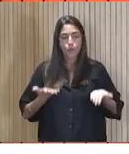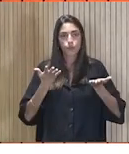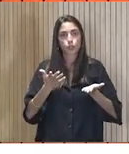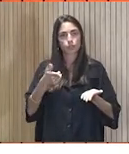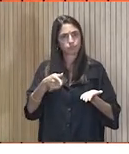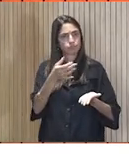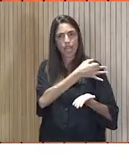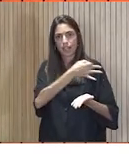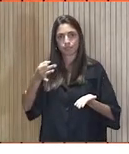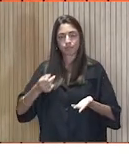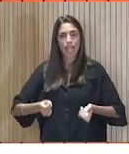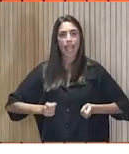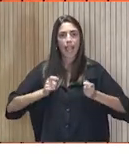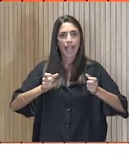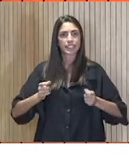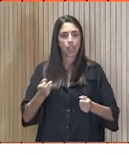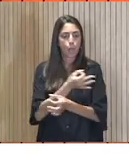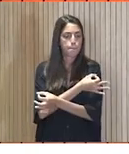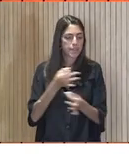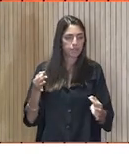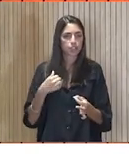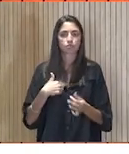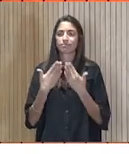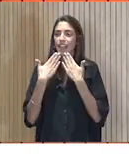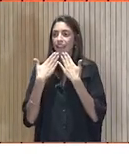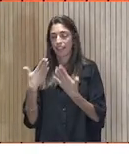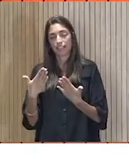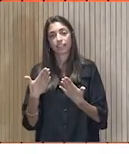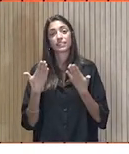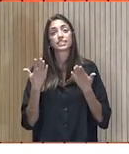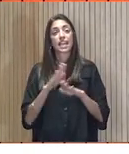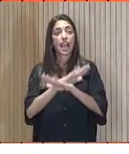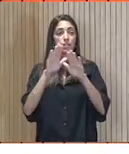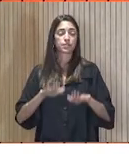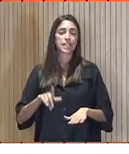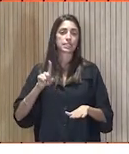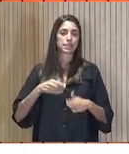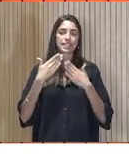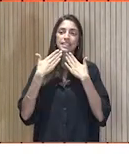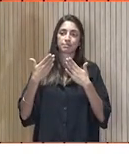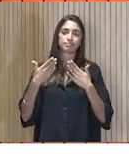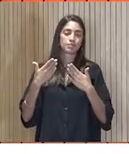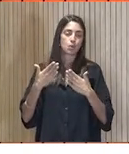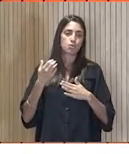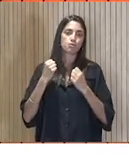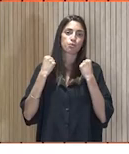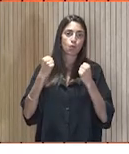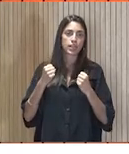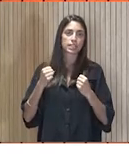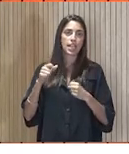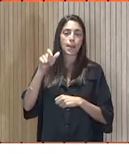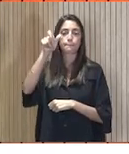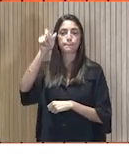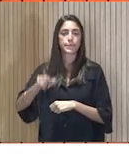eficazmente gastados y eso es muy de agradecer. Y finalmente, un agradecimiento superlativo al finalista y al